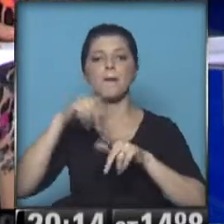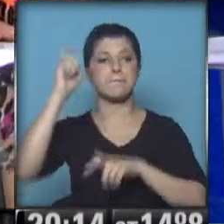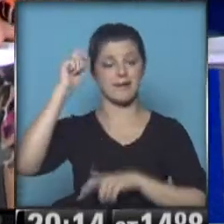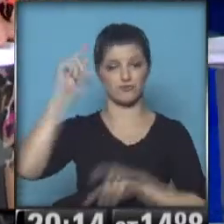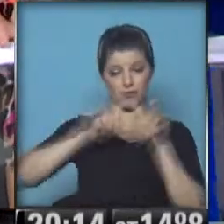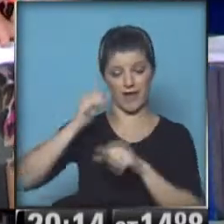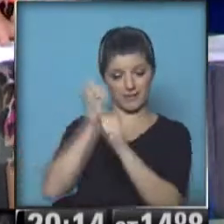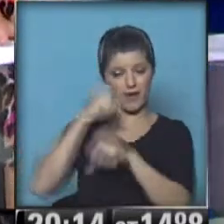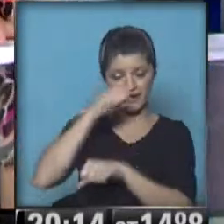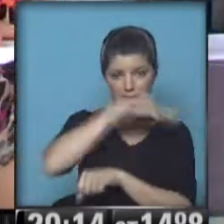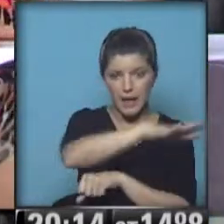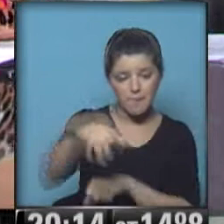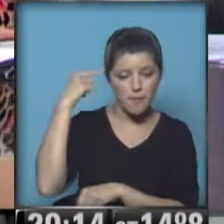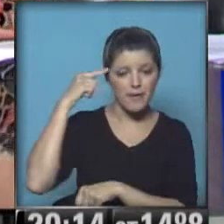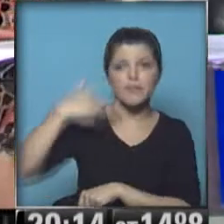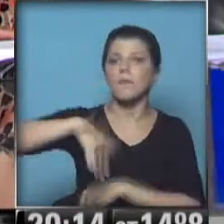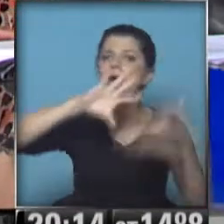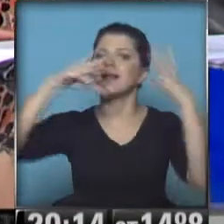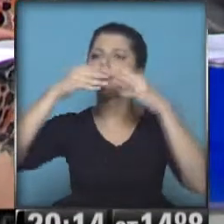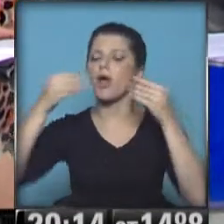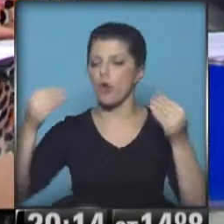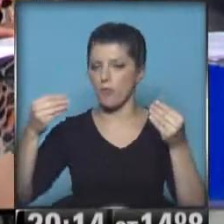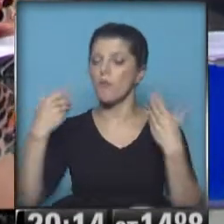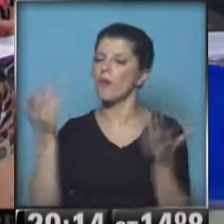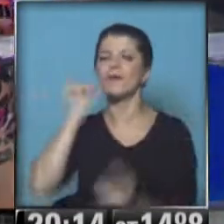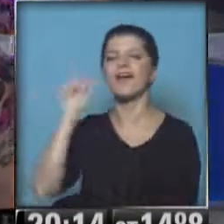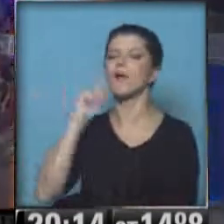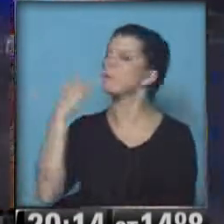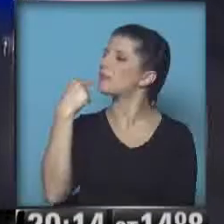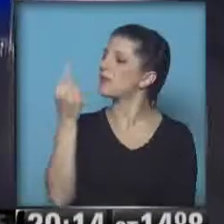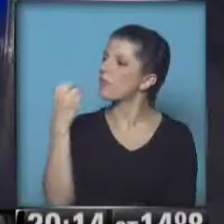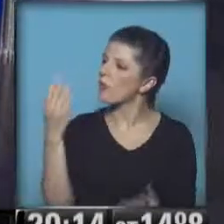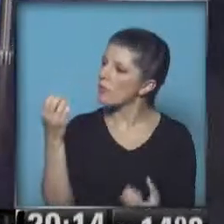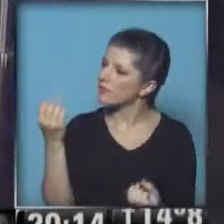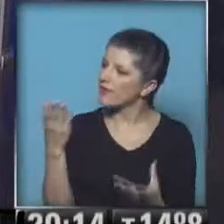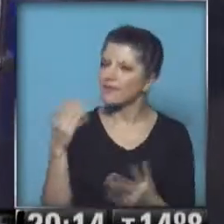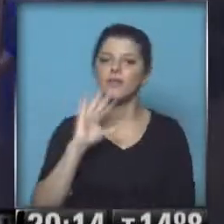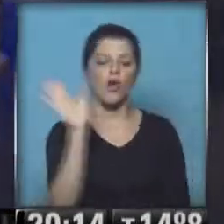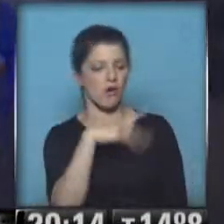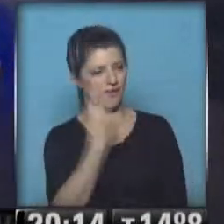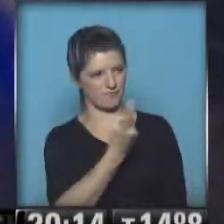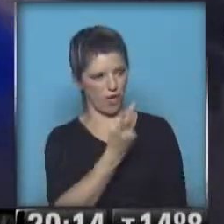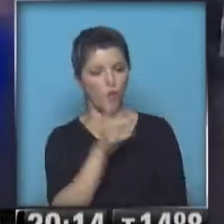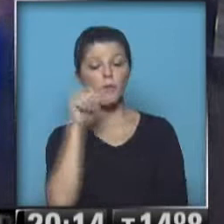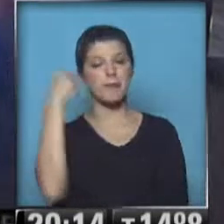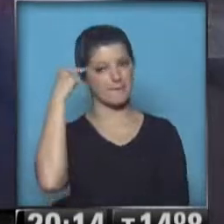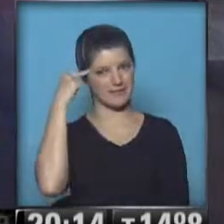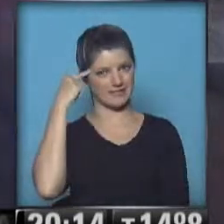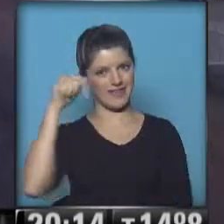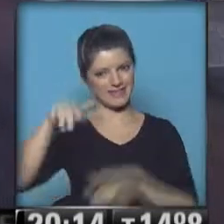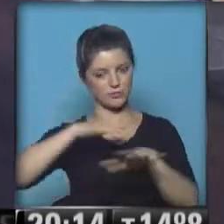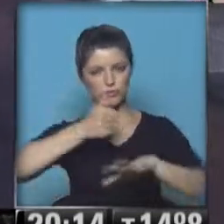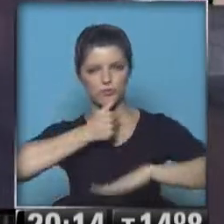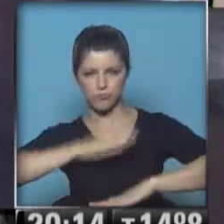pasar con el tiempo en las próximas horas. Por eso se lo preguntamos a Gabriela Andrietti. ¿Cómo te va, Gaby? ¿Qué tal, Agustina Pabli? Para tener una idea de la magnitud de estas